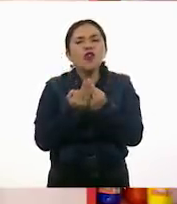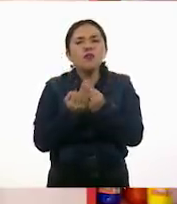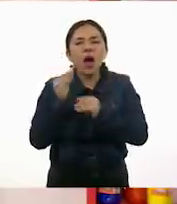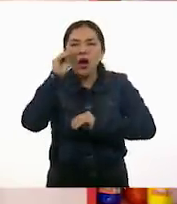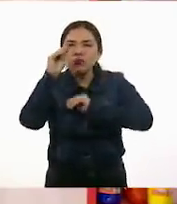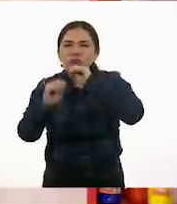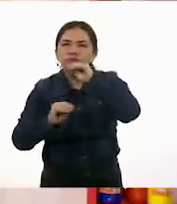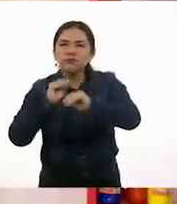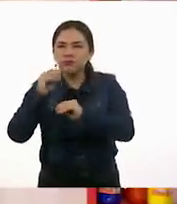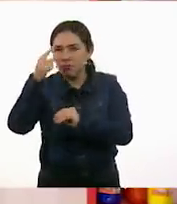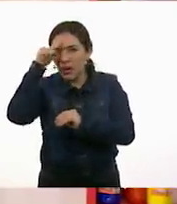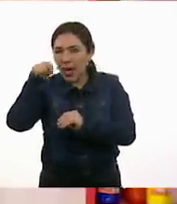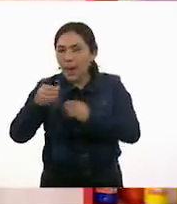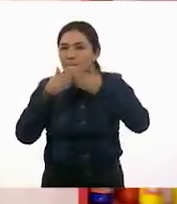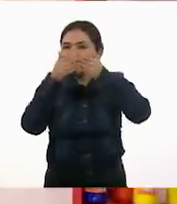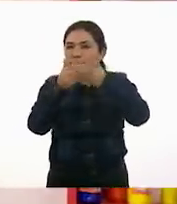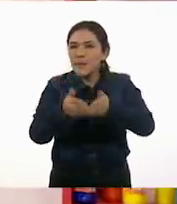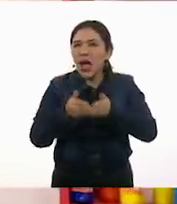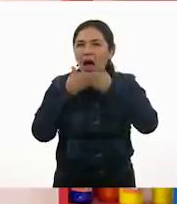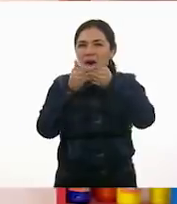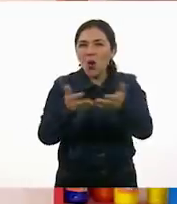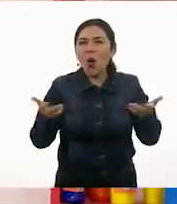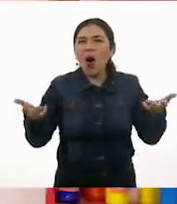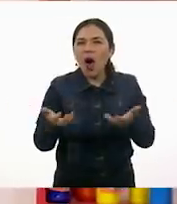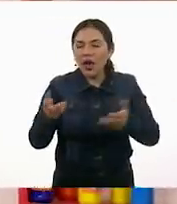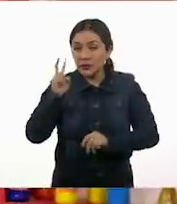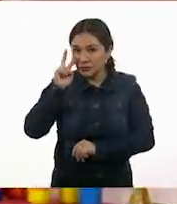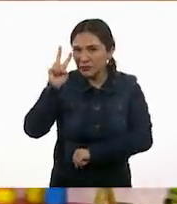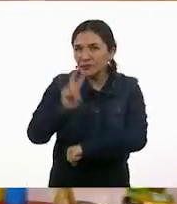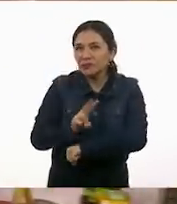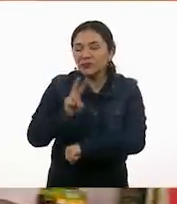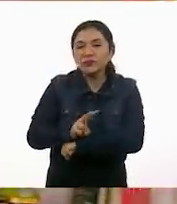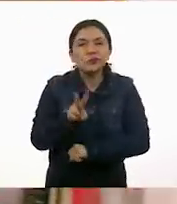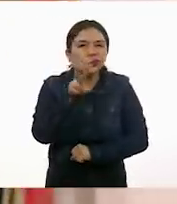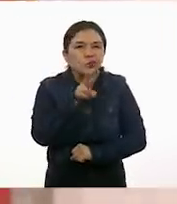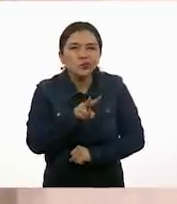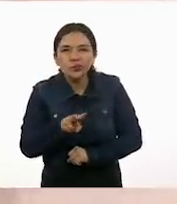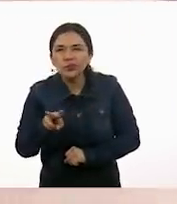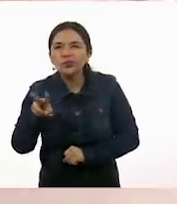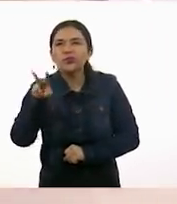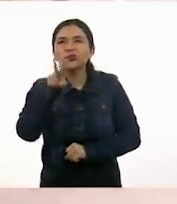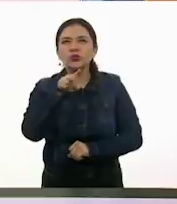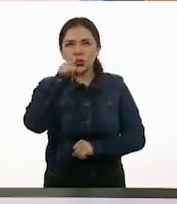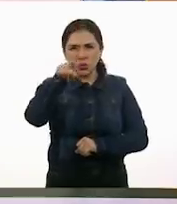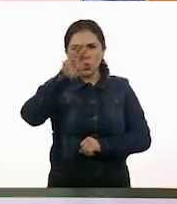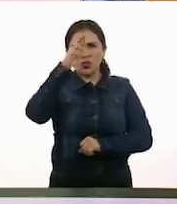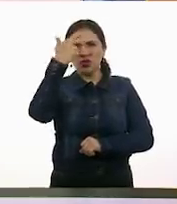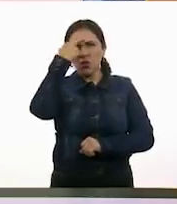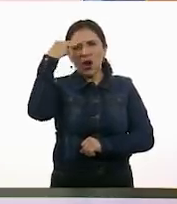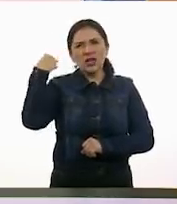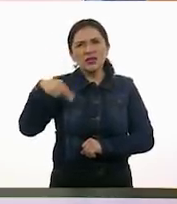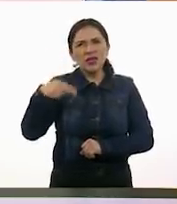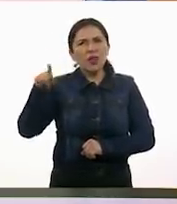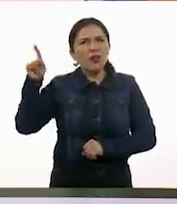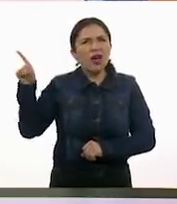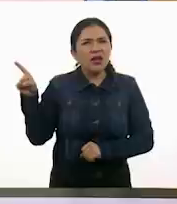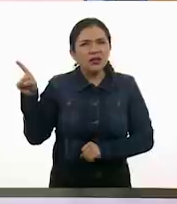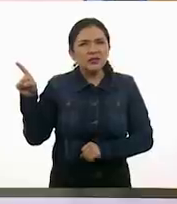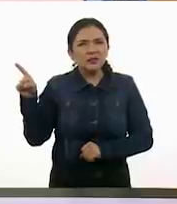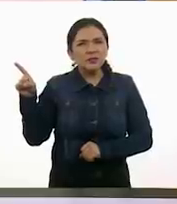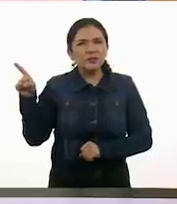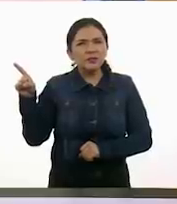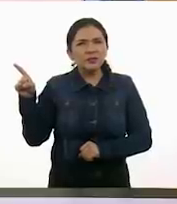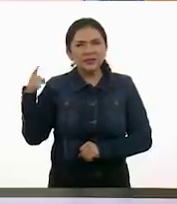a nuestro barco. Empecemos. A ver. ¿Alguien recuerda cómo se llama esta pieza?